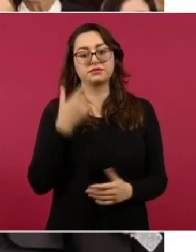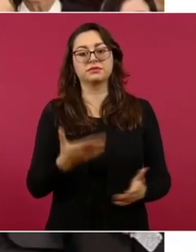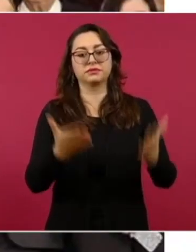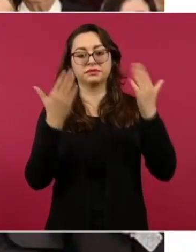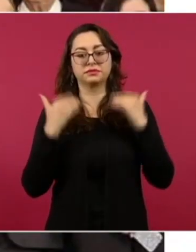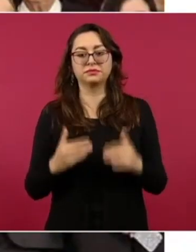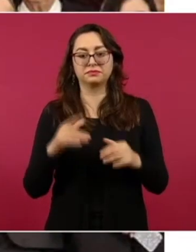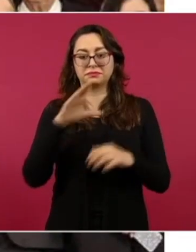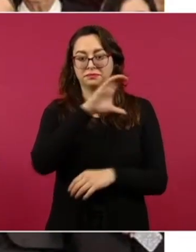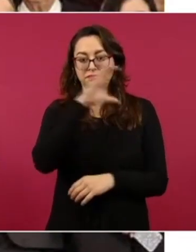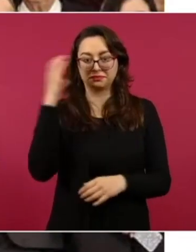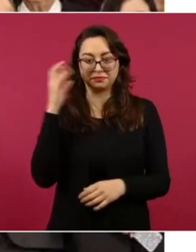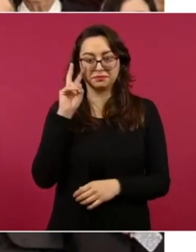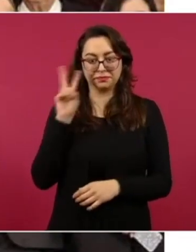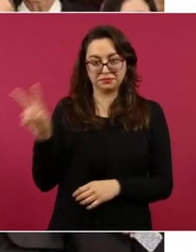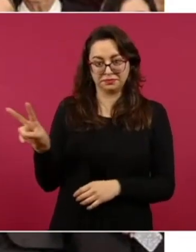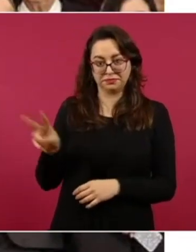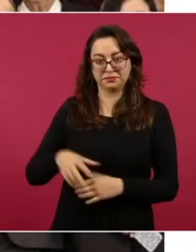agarraditos de la mano.